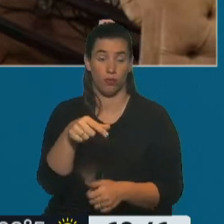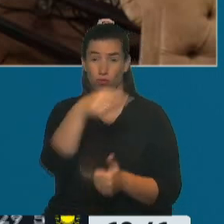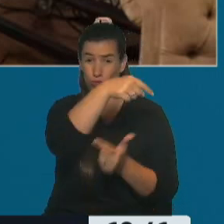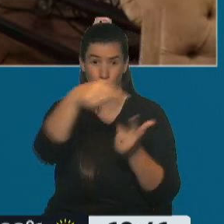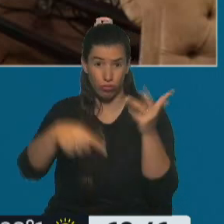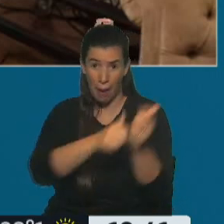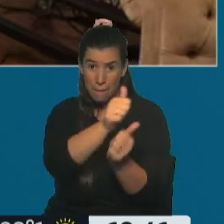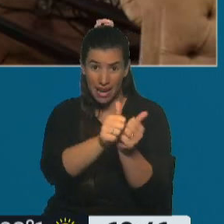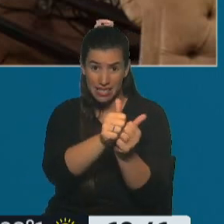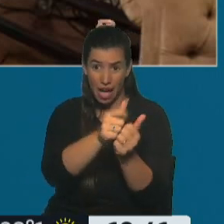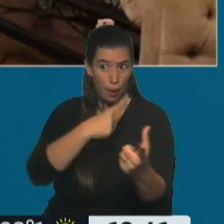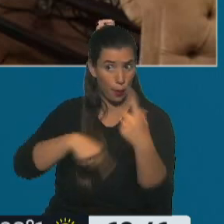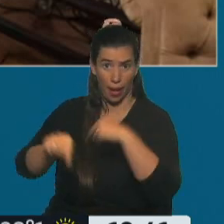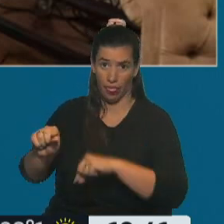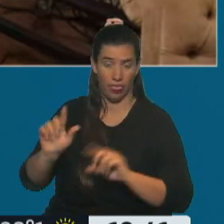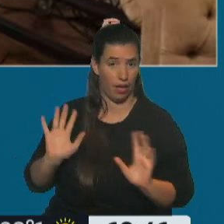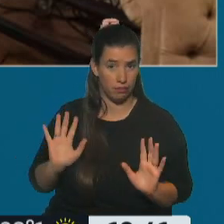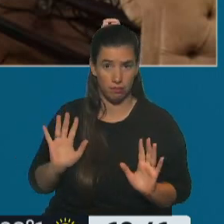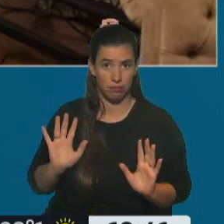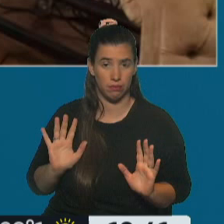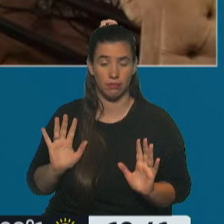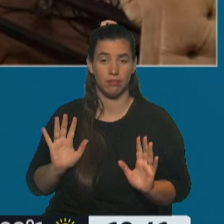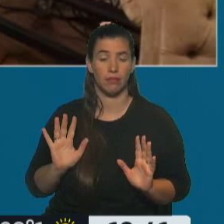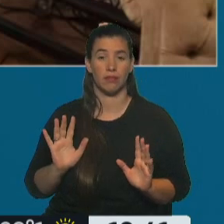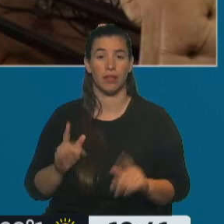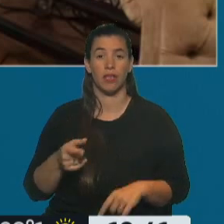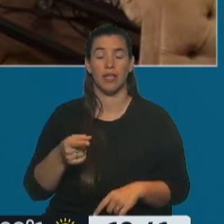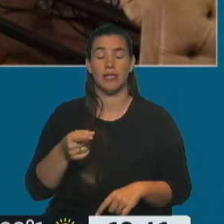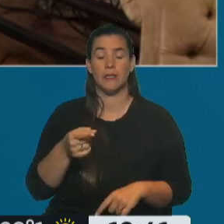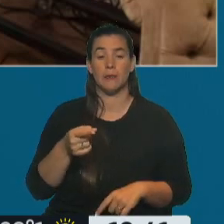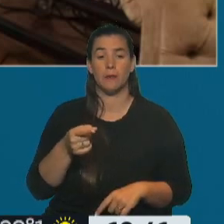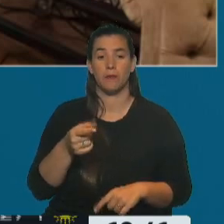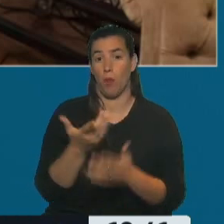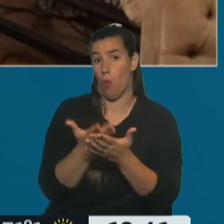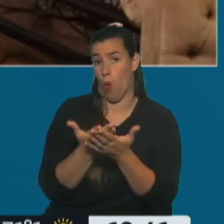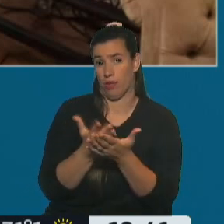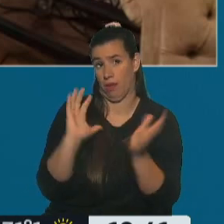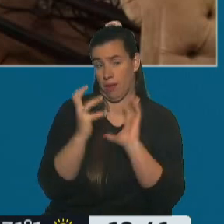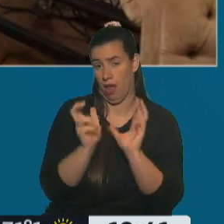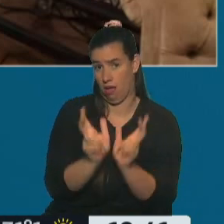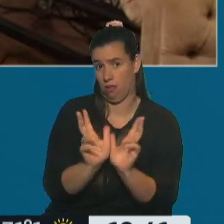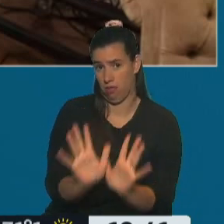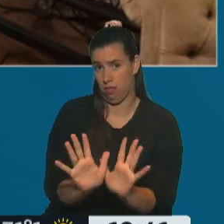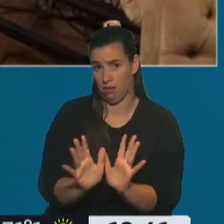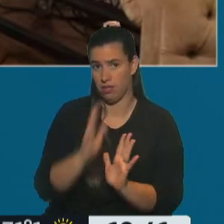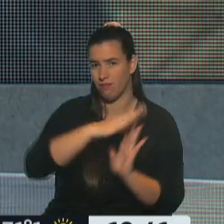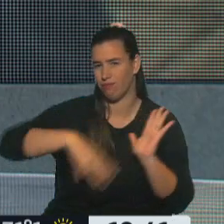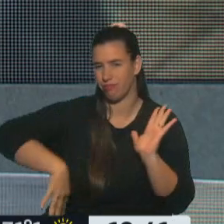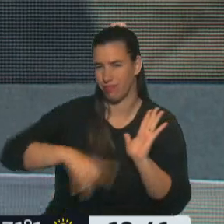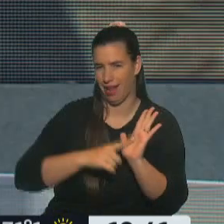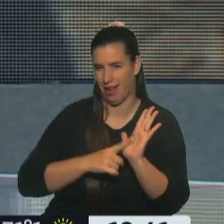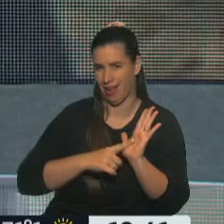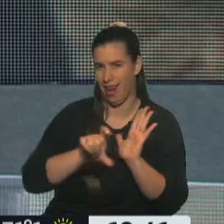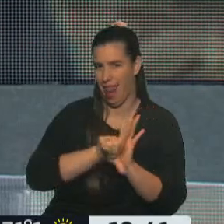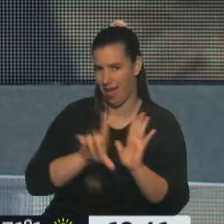Aerolíneas Argentinas está a la venta dentro de la propuesta de Javier Milei en esta mega ley. Vamos a